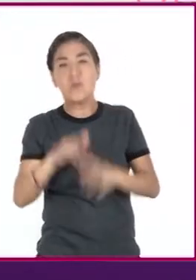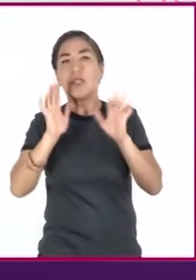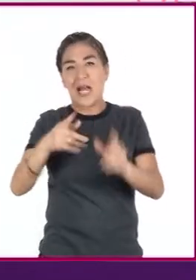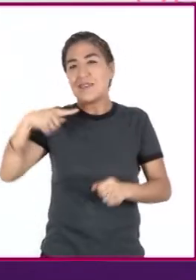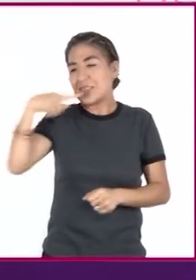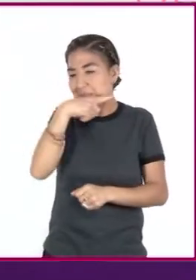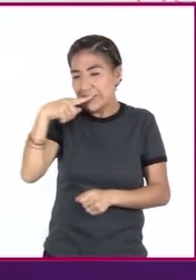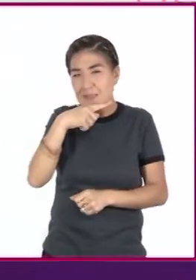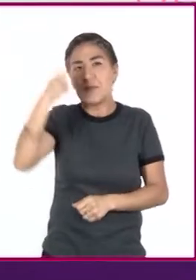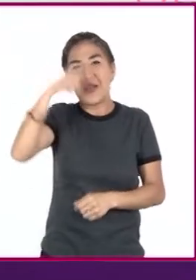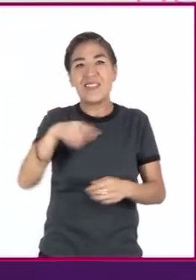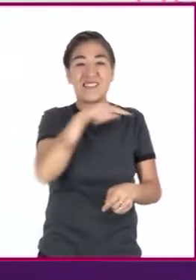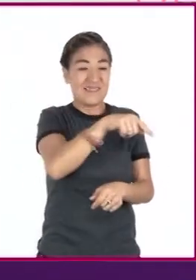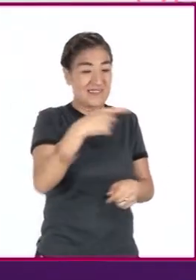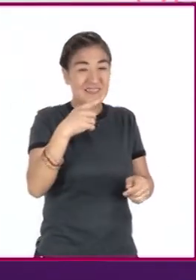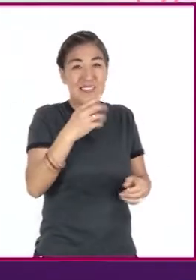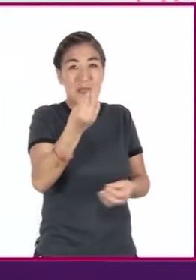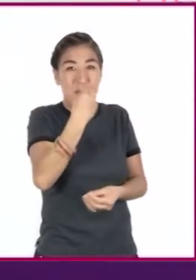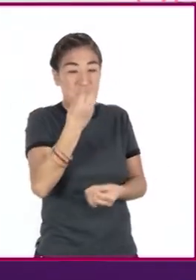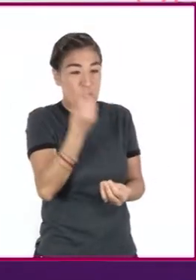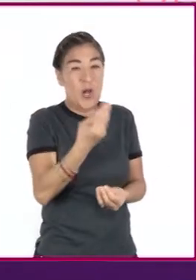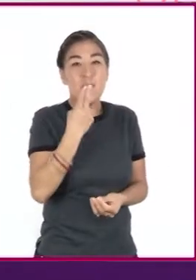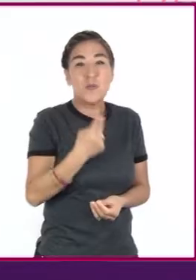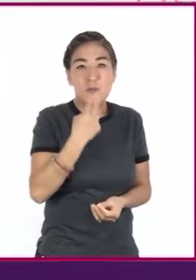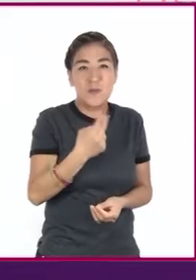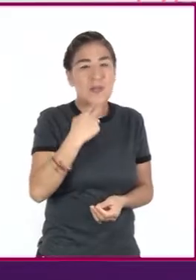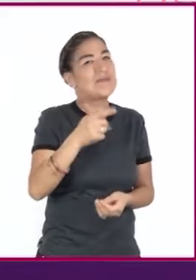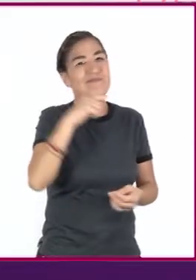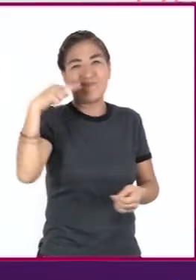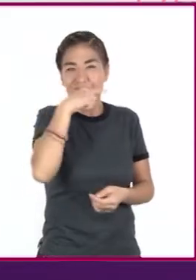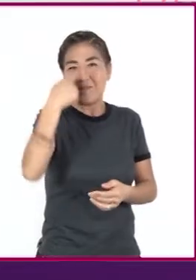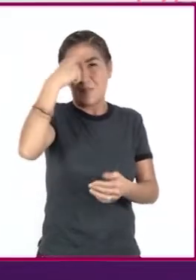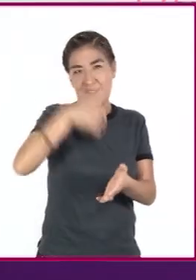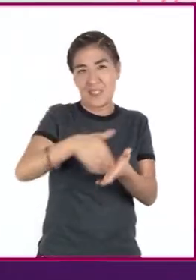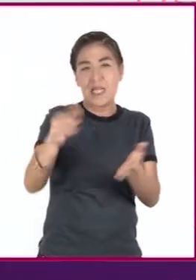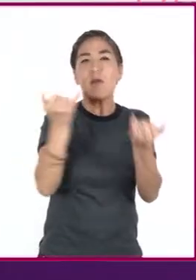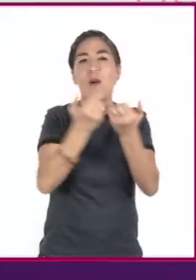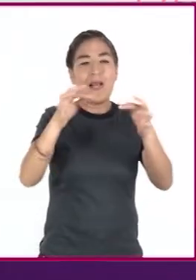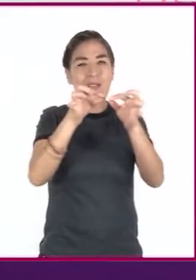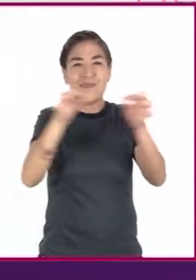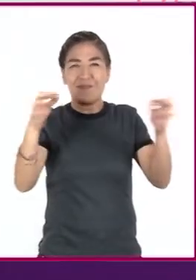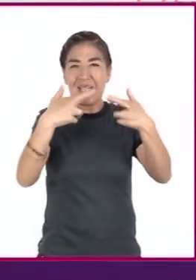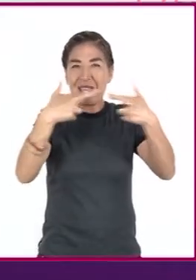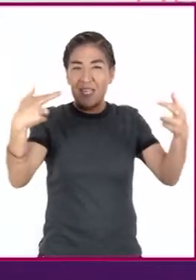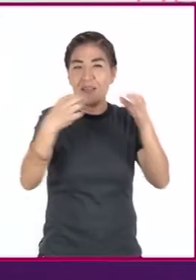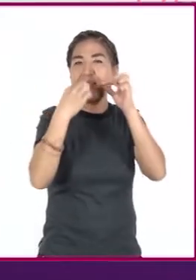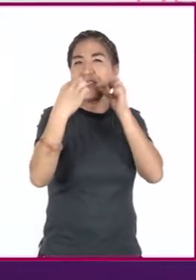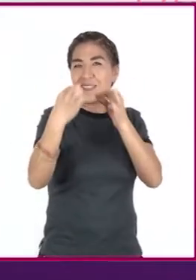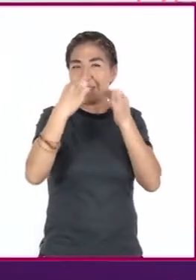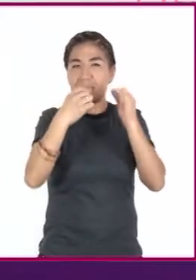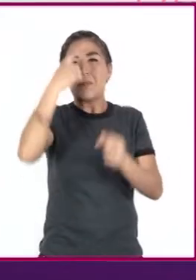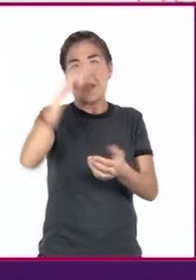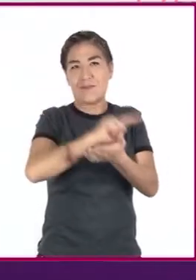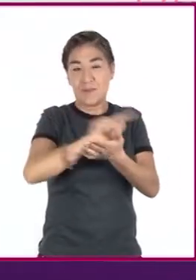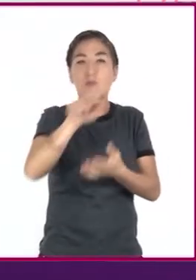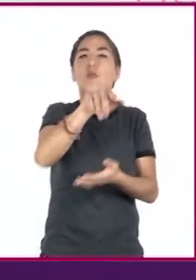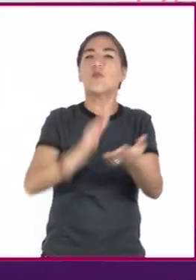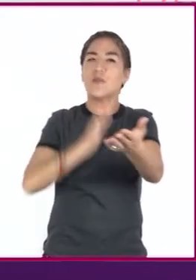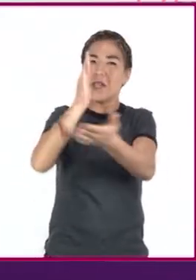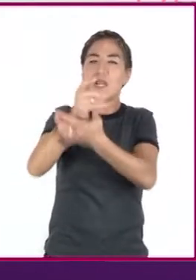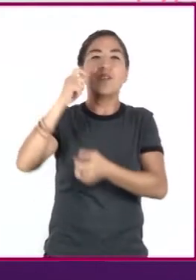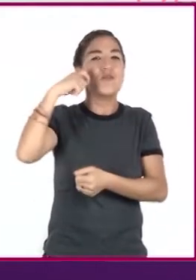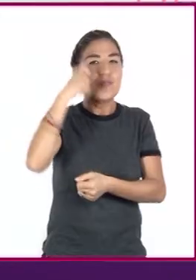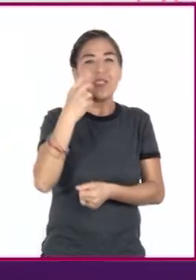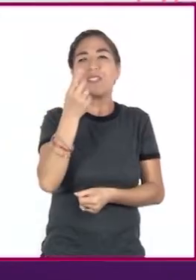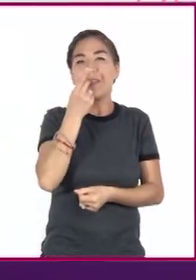con alto contenido de azúcar y usar hilo dental una vez al día. Asimismo, es conveniente asistir al odontólogo por lo